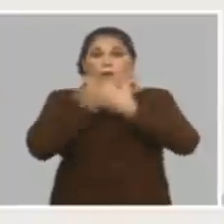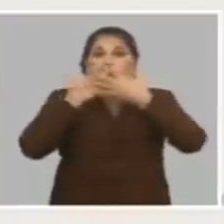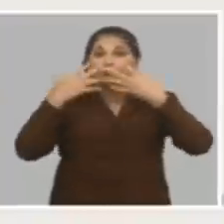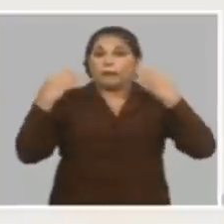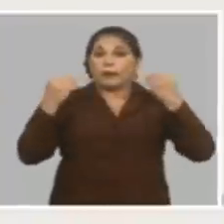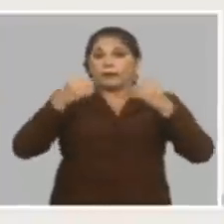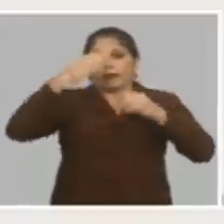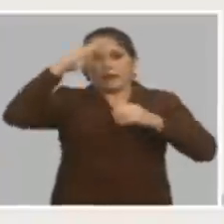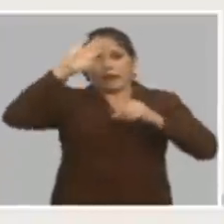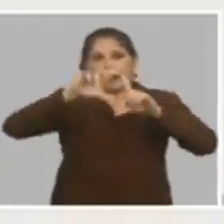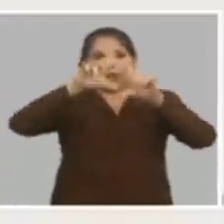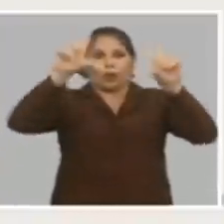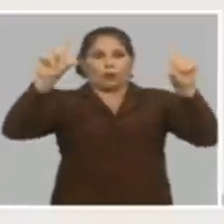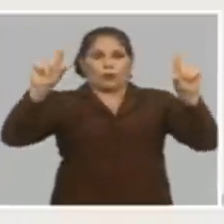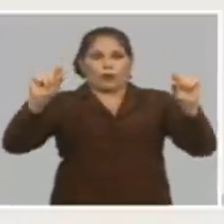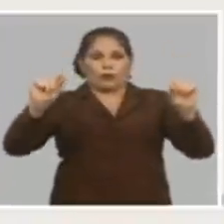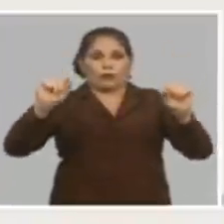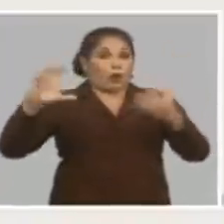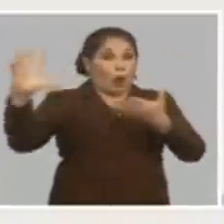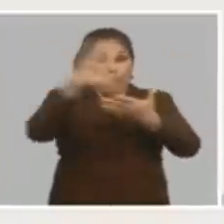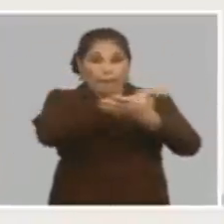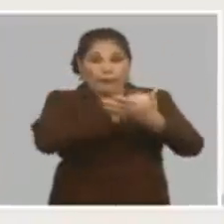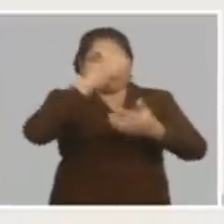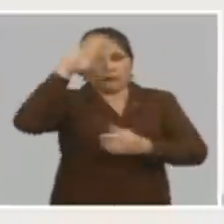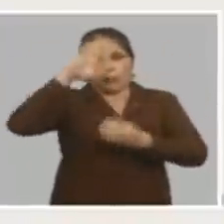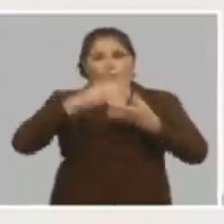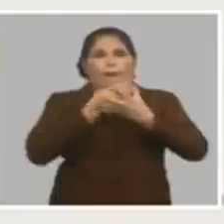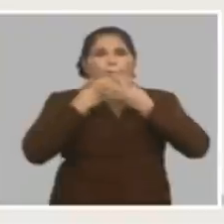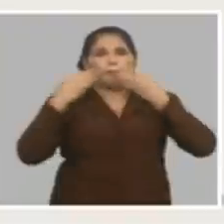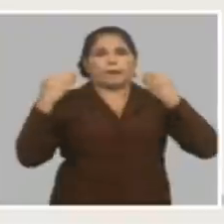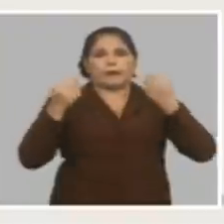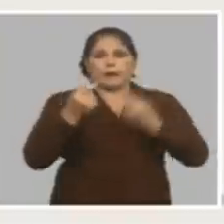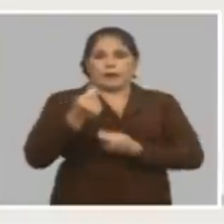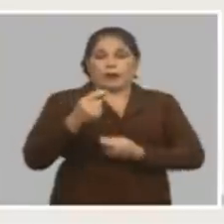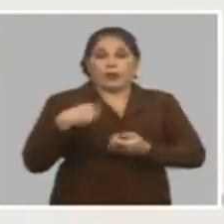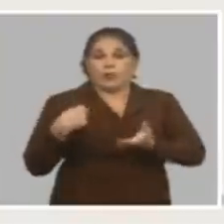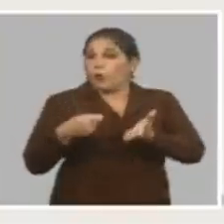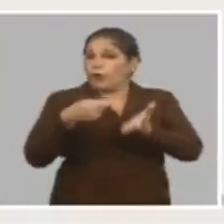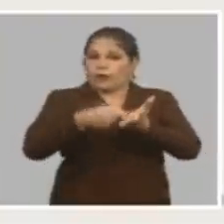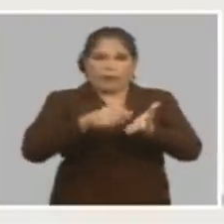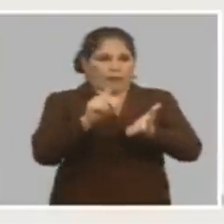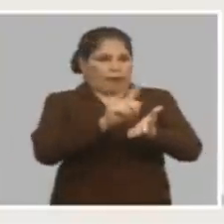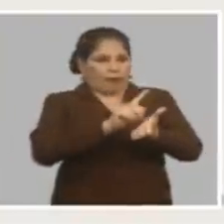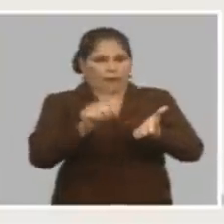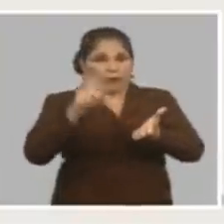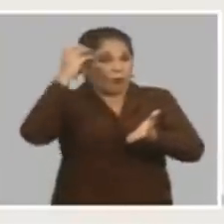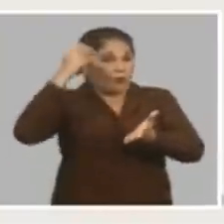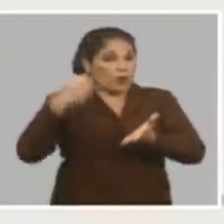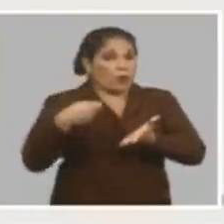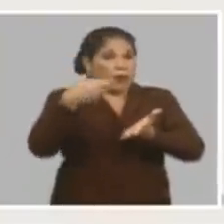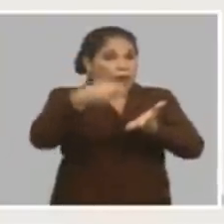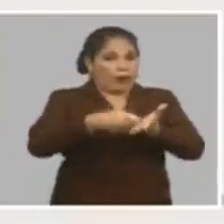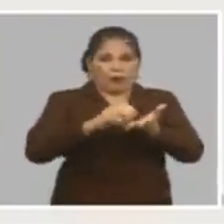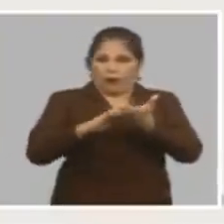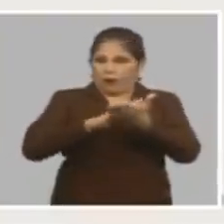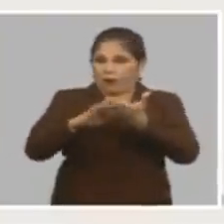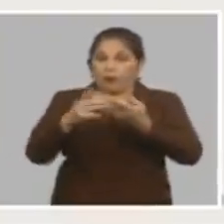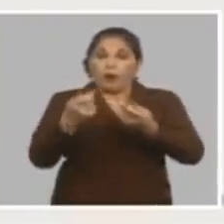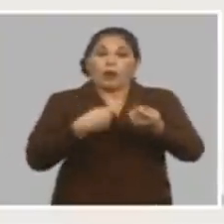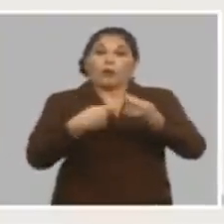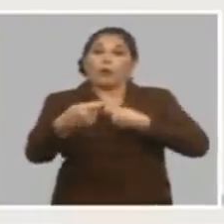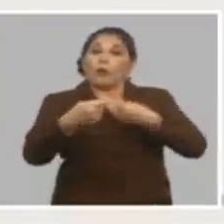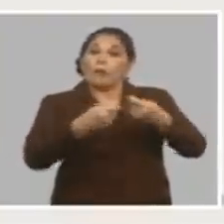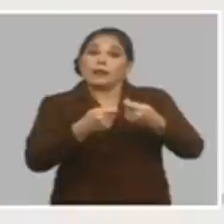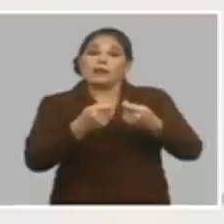en Cuba entera y esas no se van a financiar en el comercio